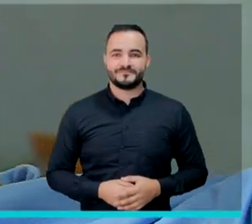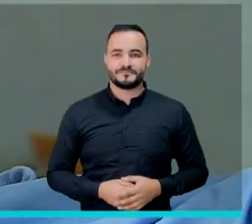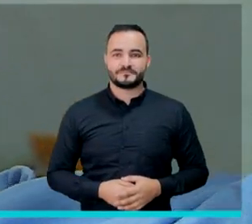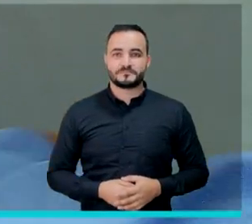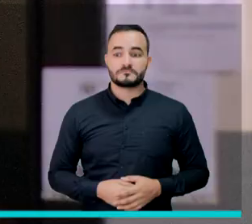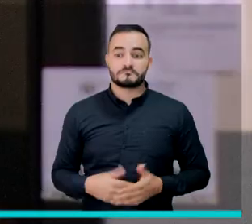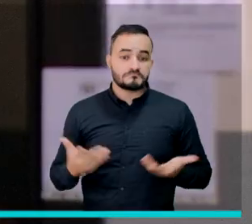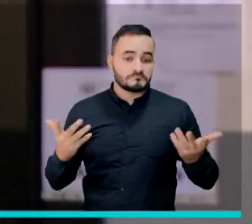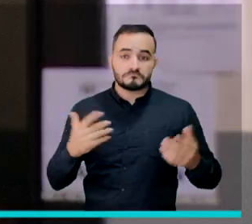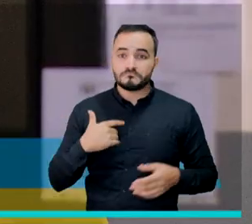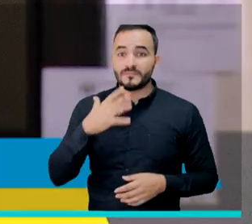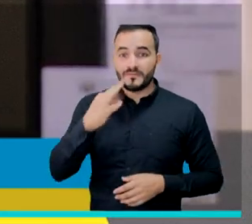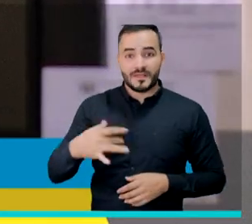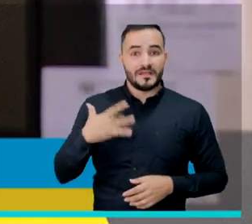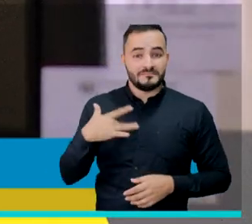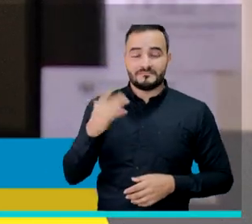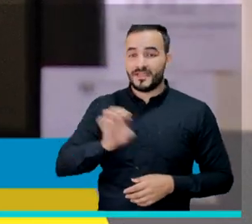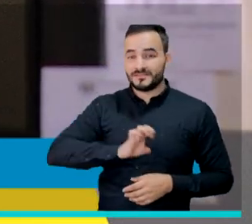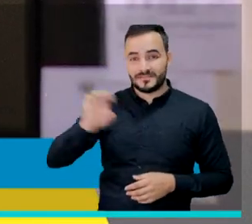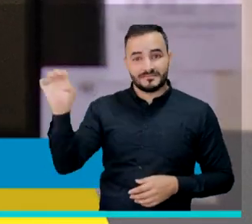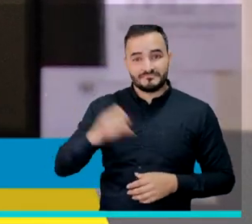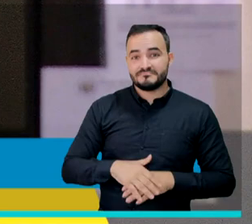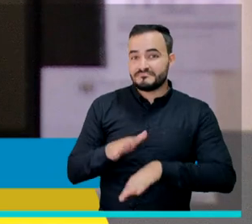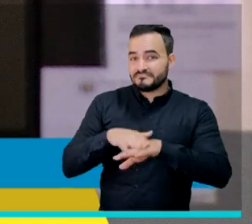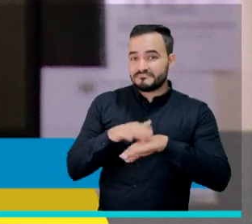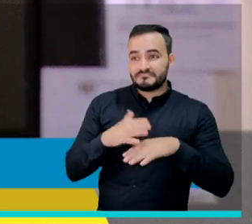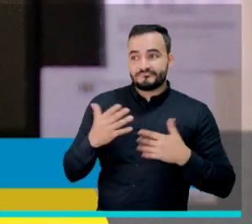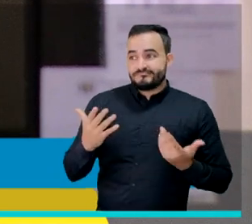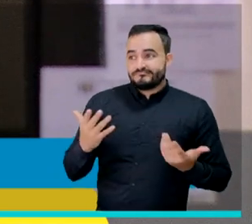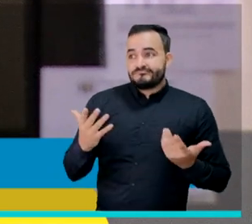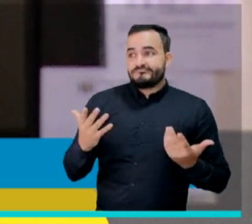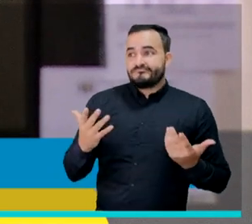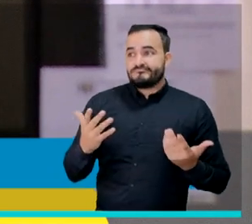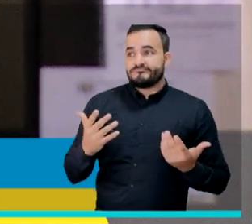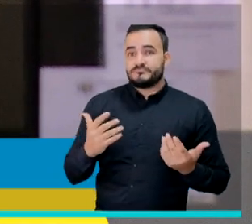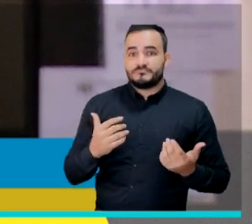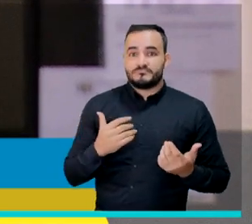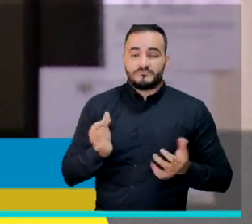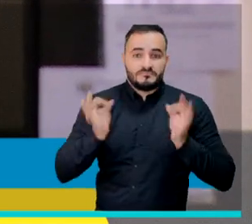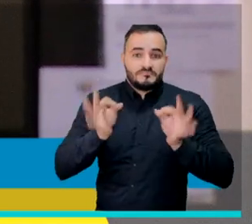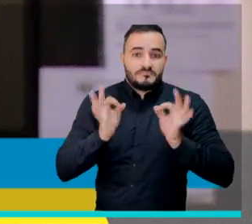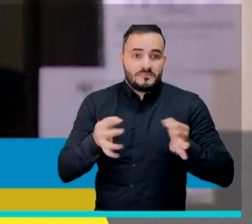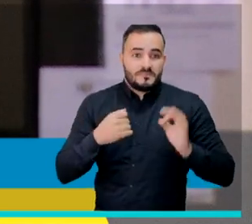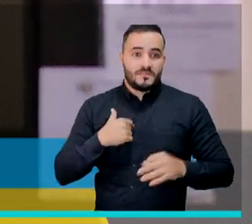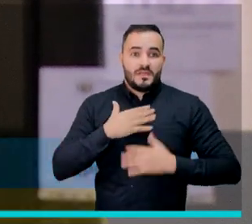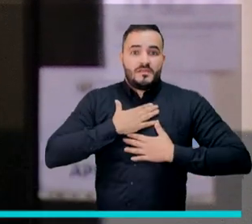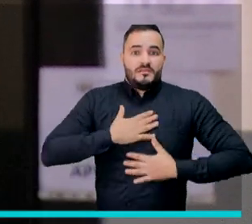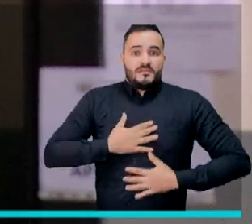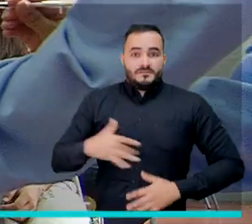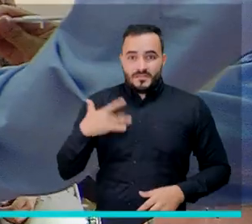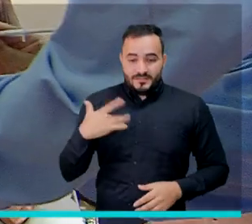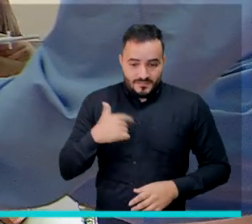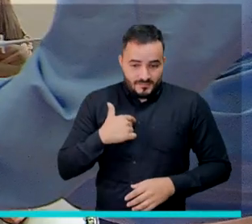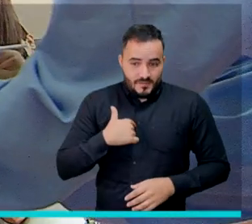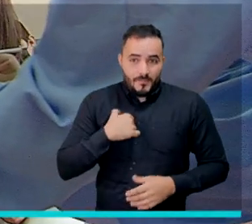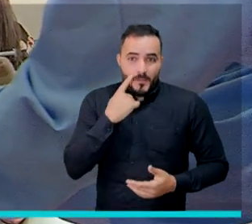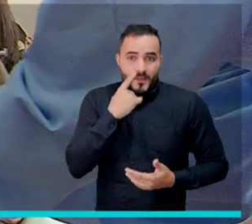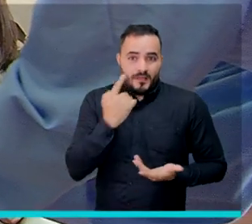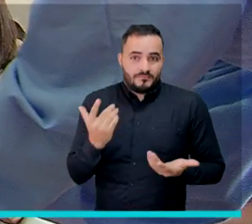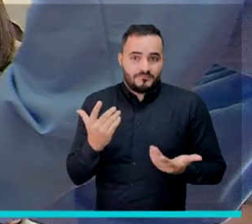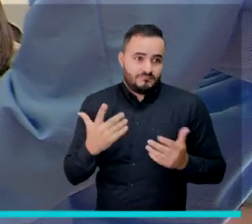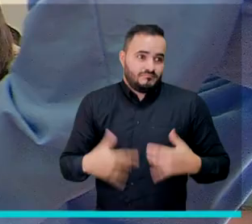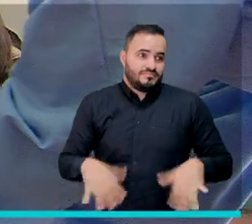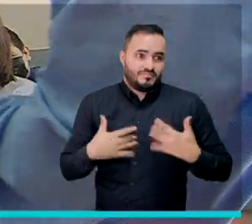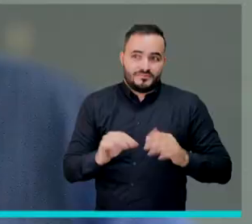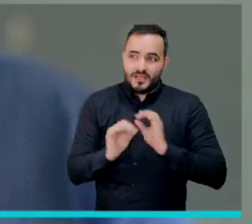Es excelente porque es una tranquilidad para uno como padre y